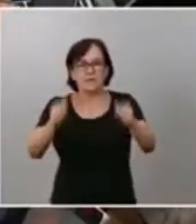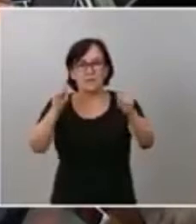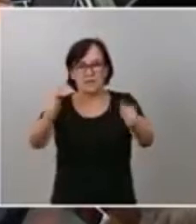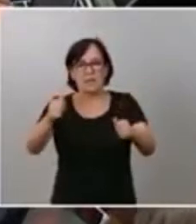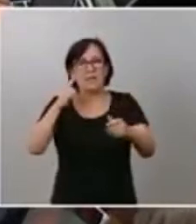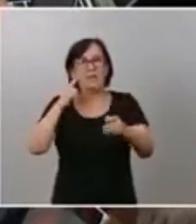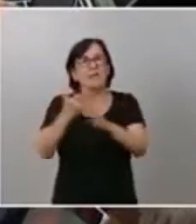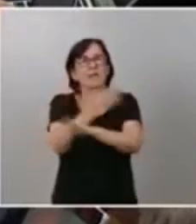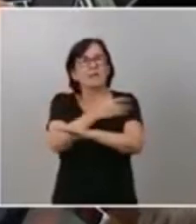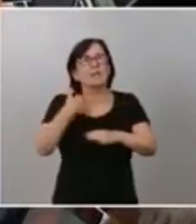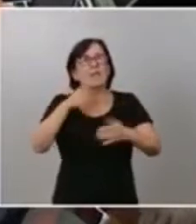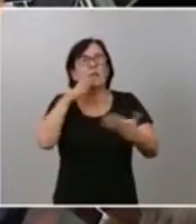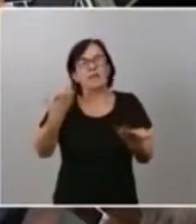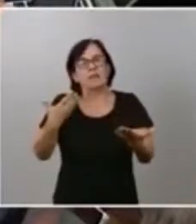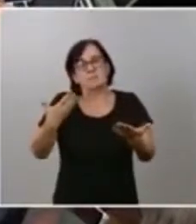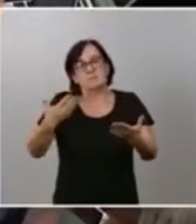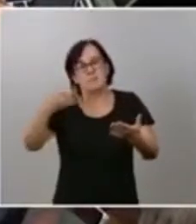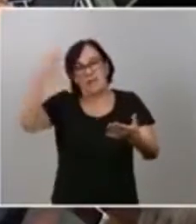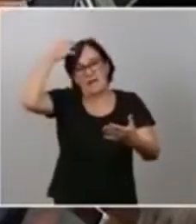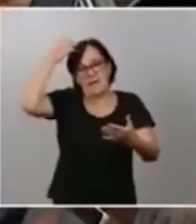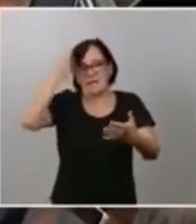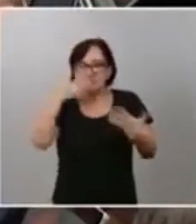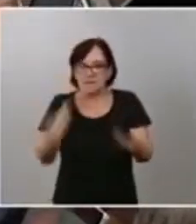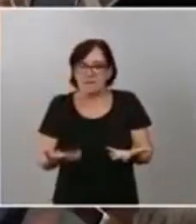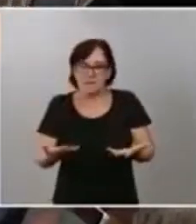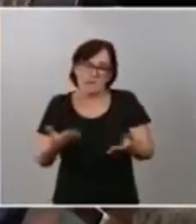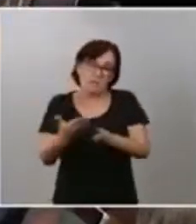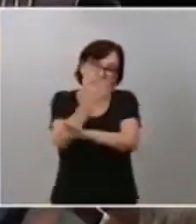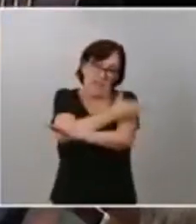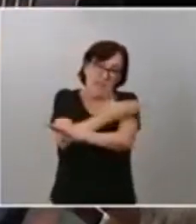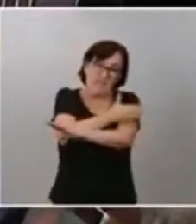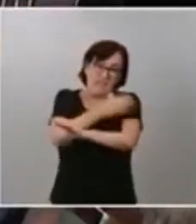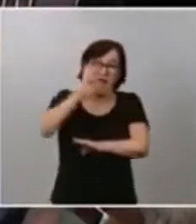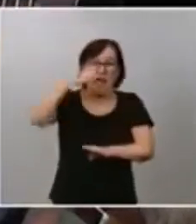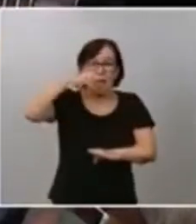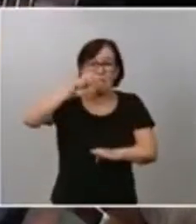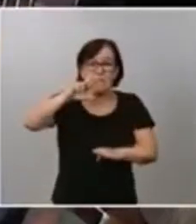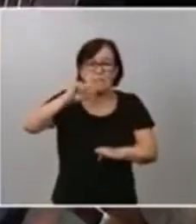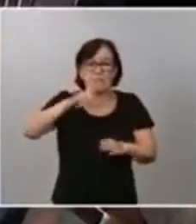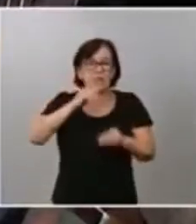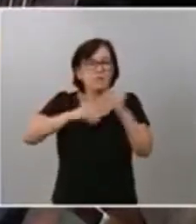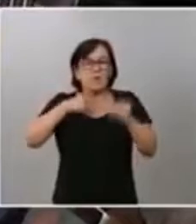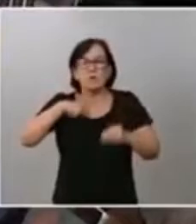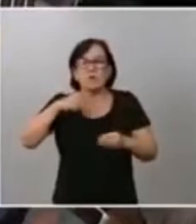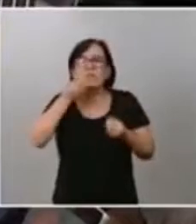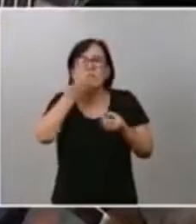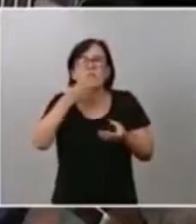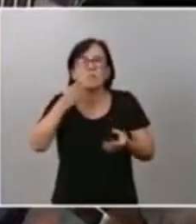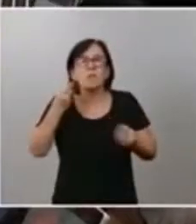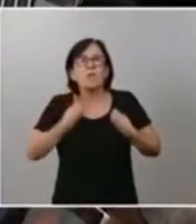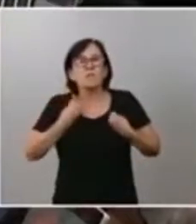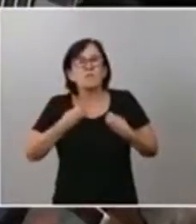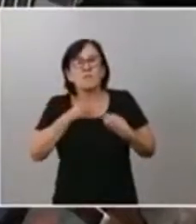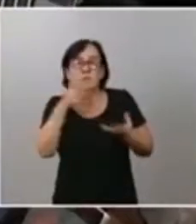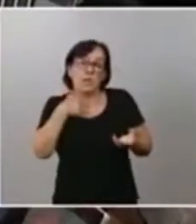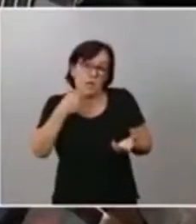ser un siguiente paso. Y aunque no nos puede dar la información de dónde se ha ido a vivir, que yo creo que sería algo que tendrían derecho a conocer los ciudadanos, ¿cuáles van